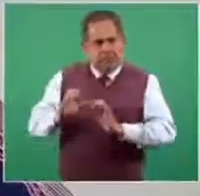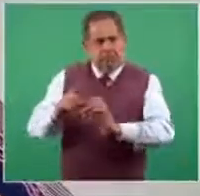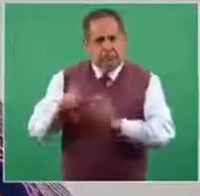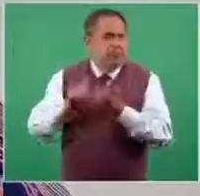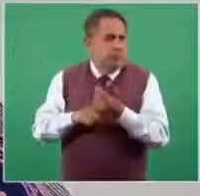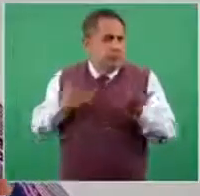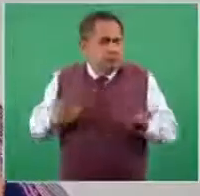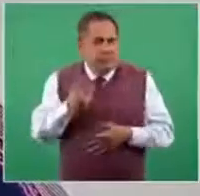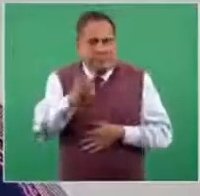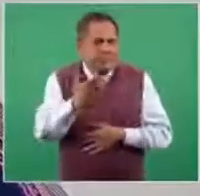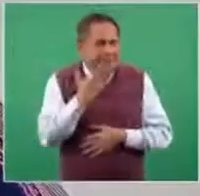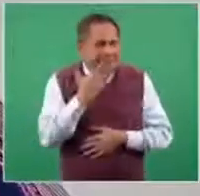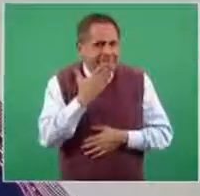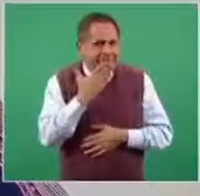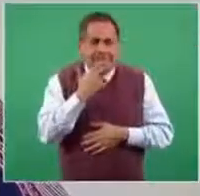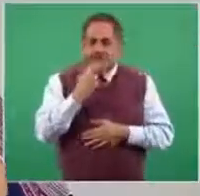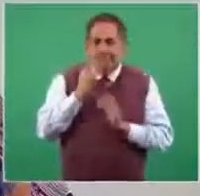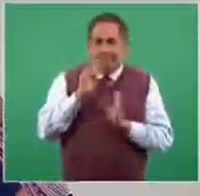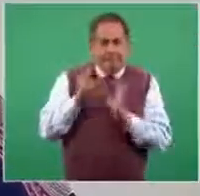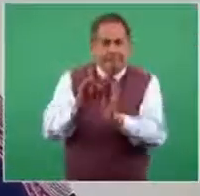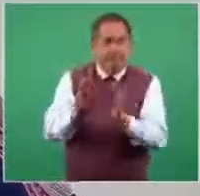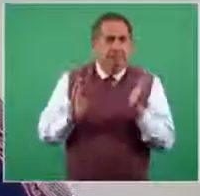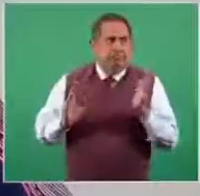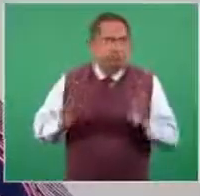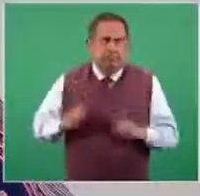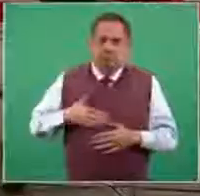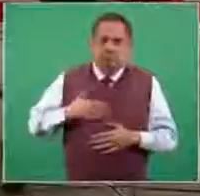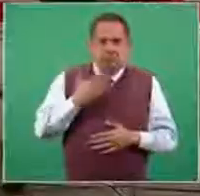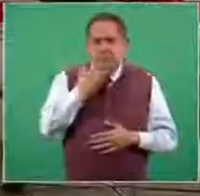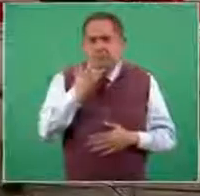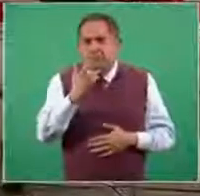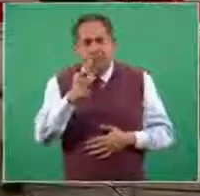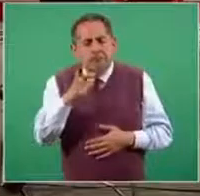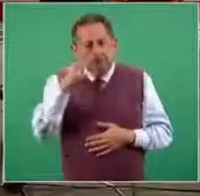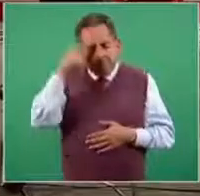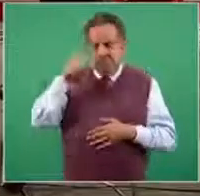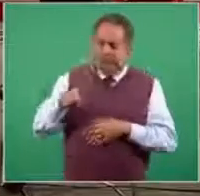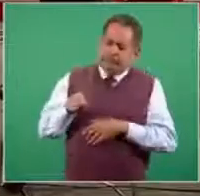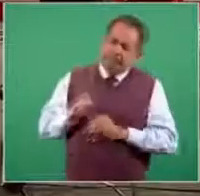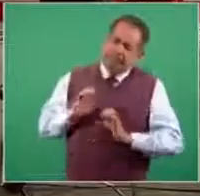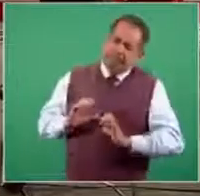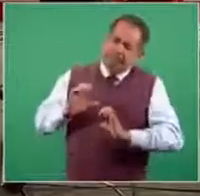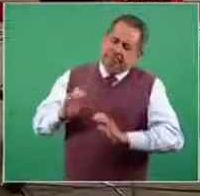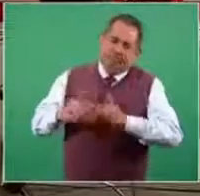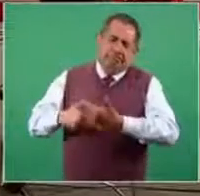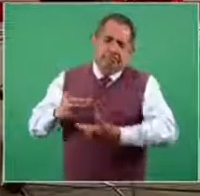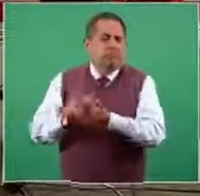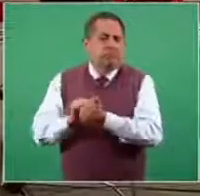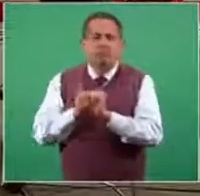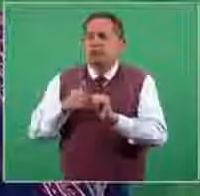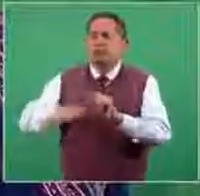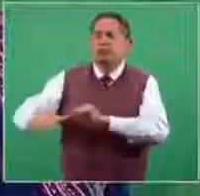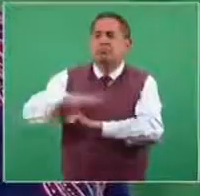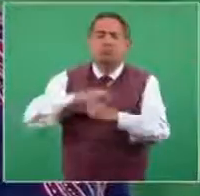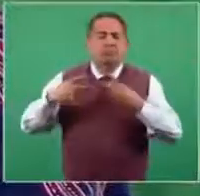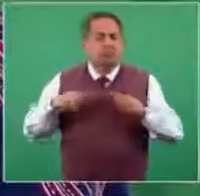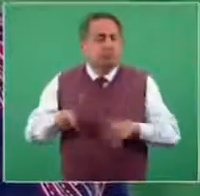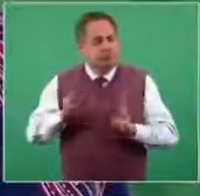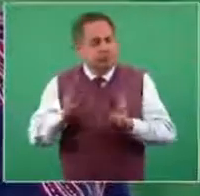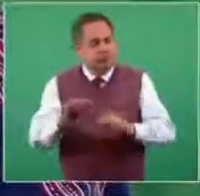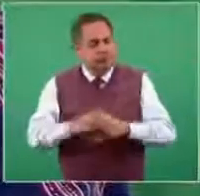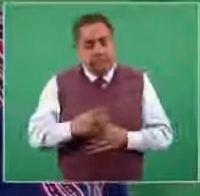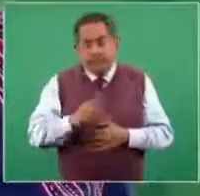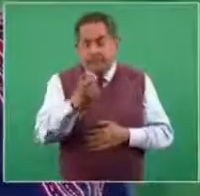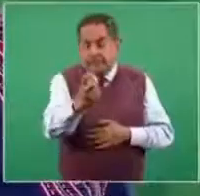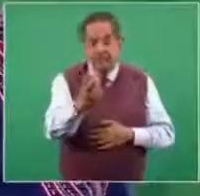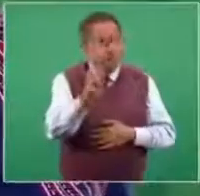intransmisible. Y eso es un beneficio adicional a la población y a la parte de salud pública. Entonces,